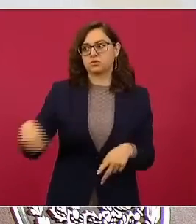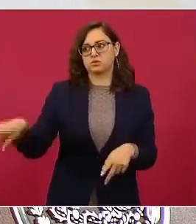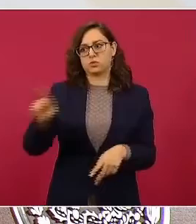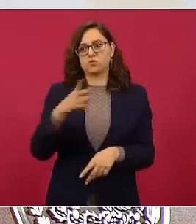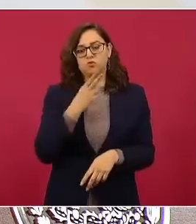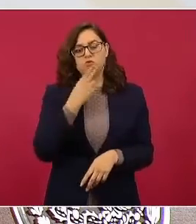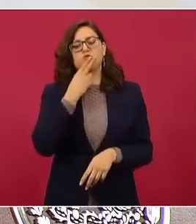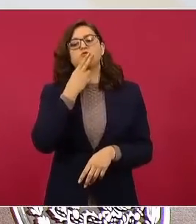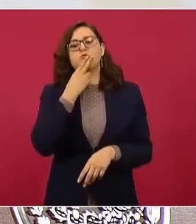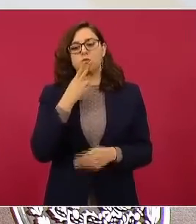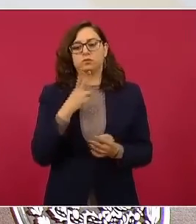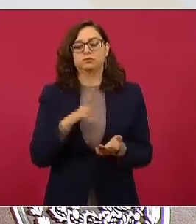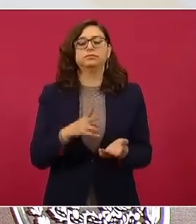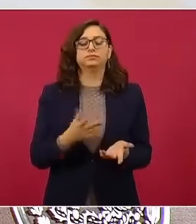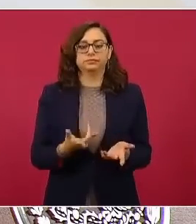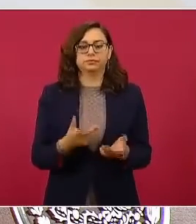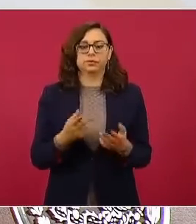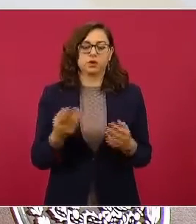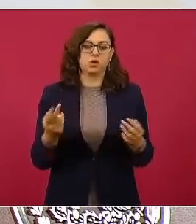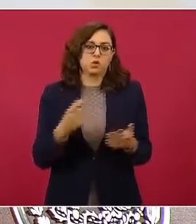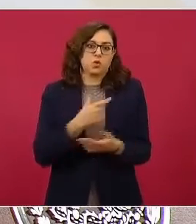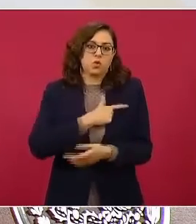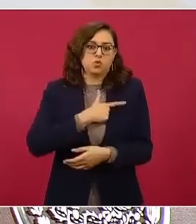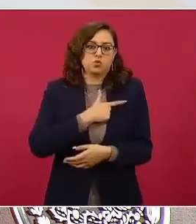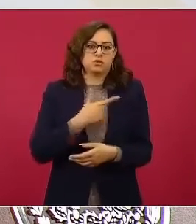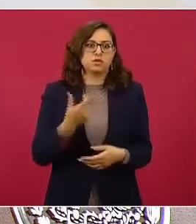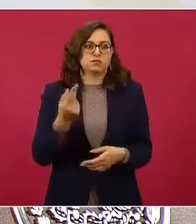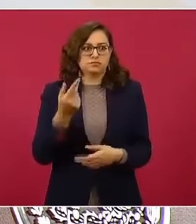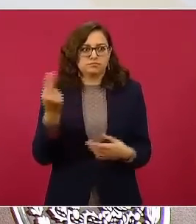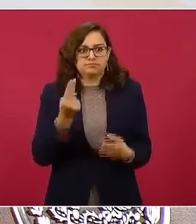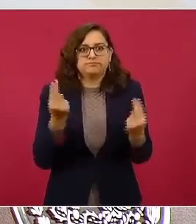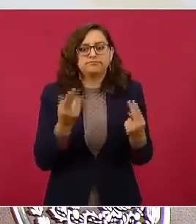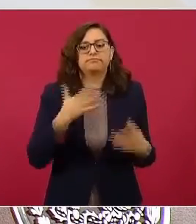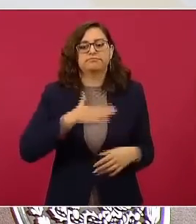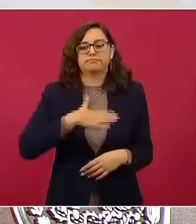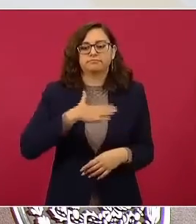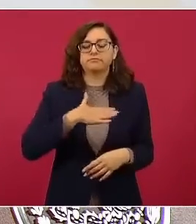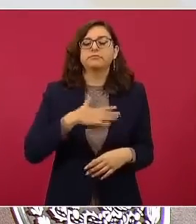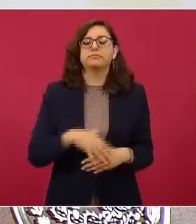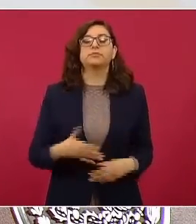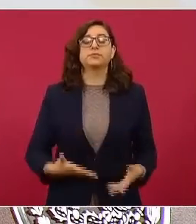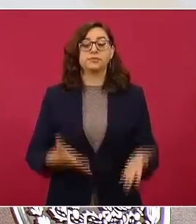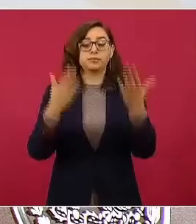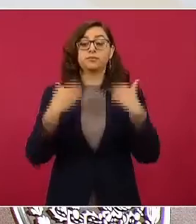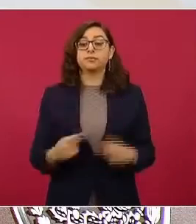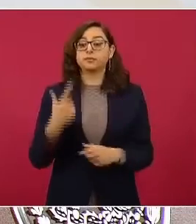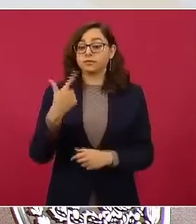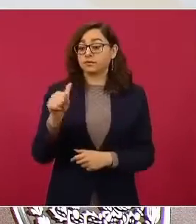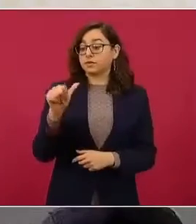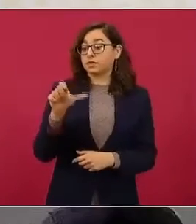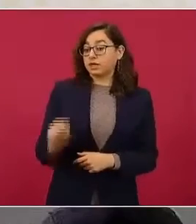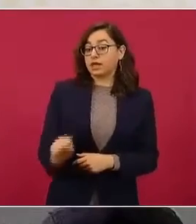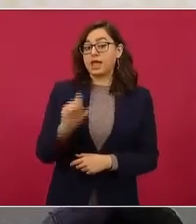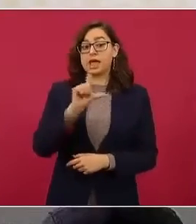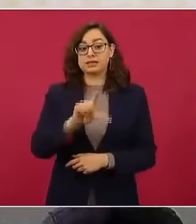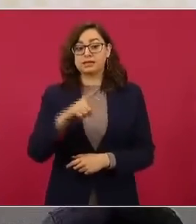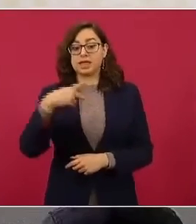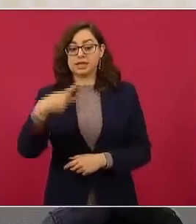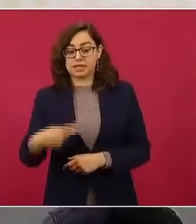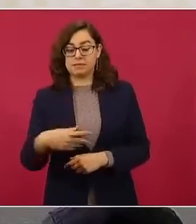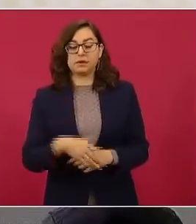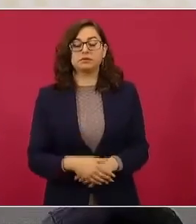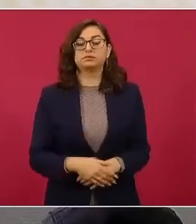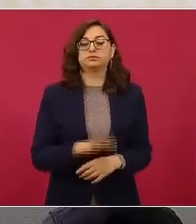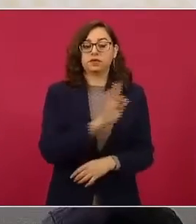de gasolinas y diésel. Vámonos al gas LP y en el gas LP, si tomamos el 5 de enero